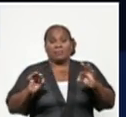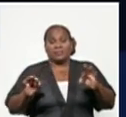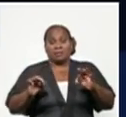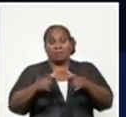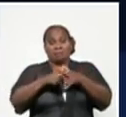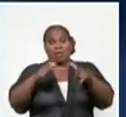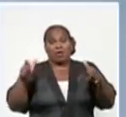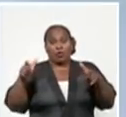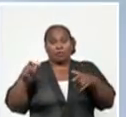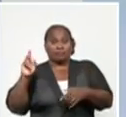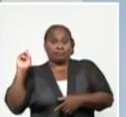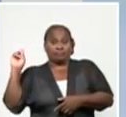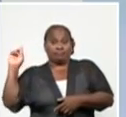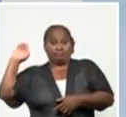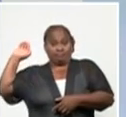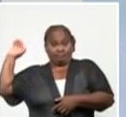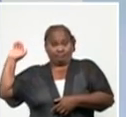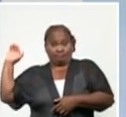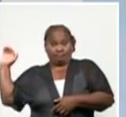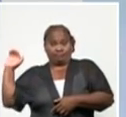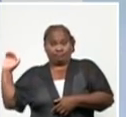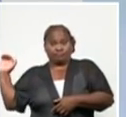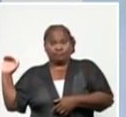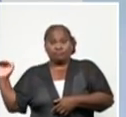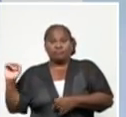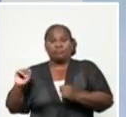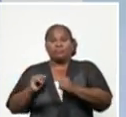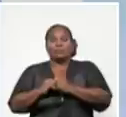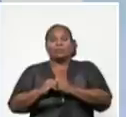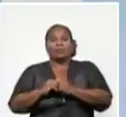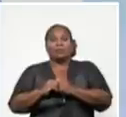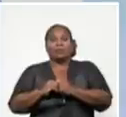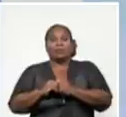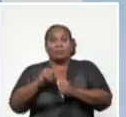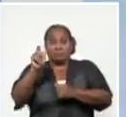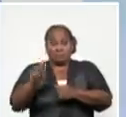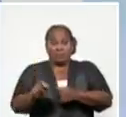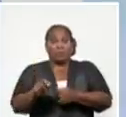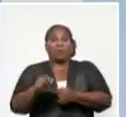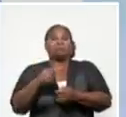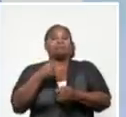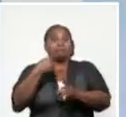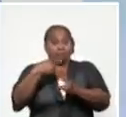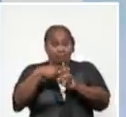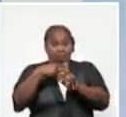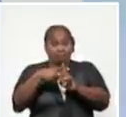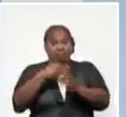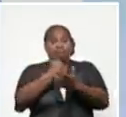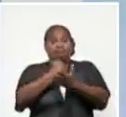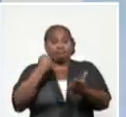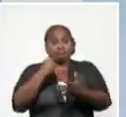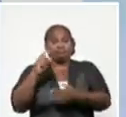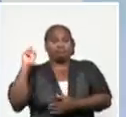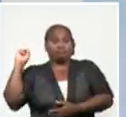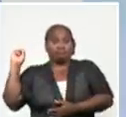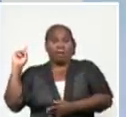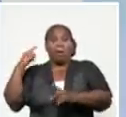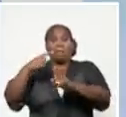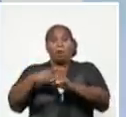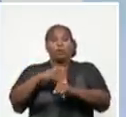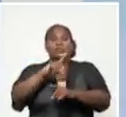tasa, está hablando de tasa de casos confirmados, la incidencia de casos confirmados por 100 mil habitantes,